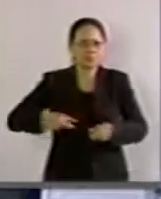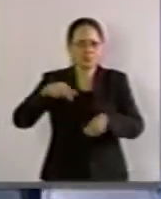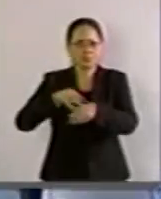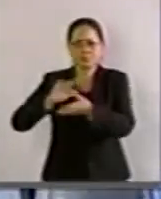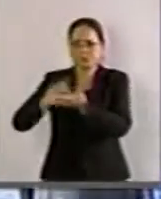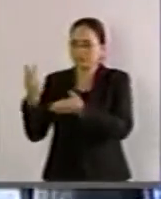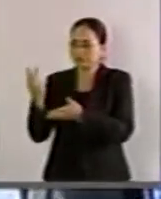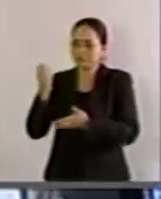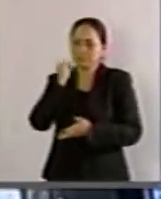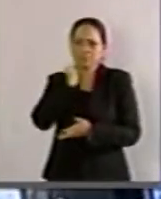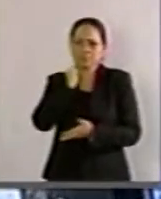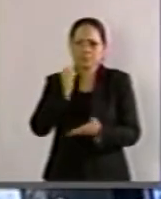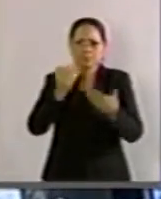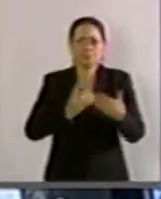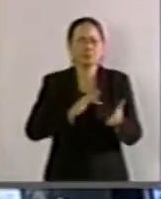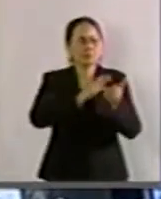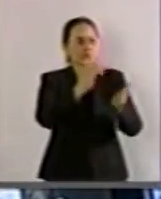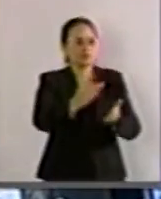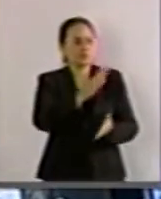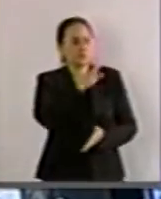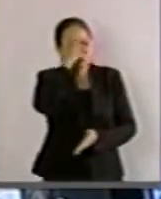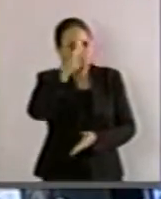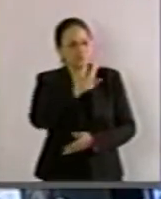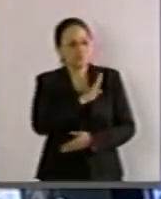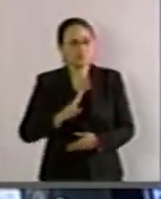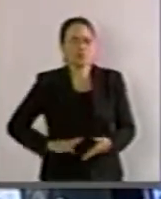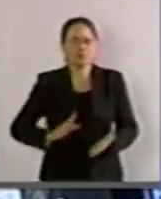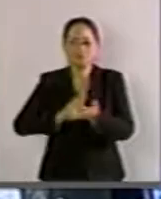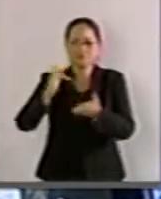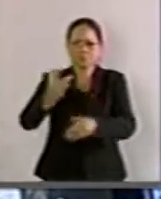Muchas gracias, señor presidente. Gracias, compañeros.